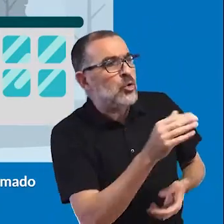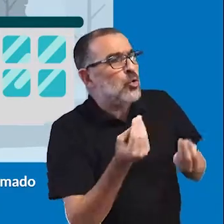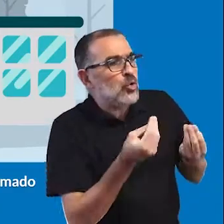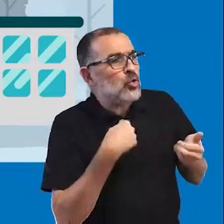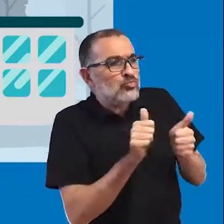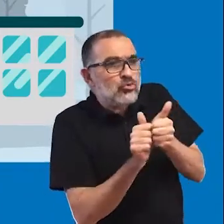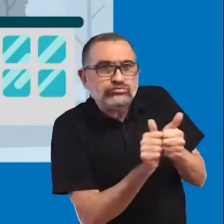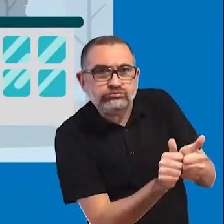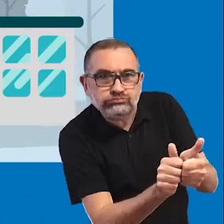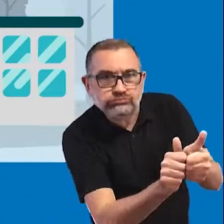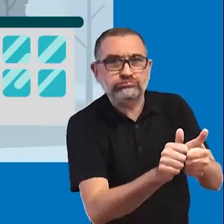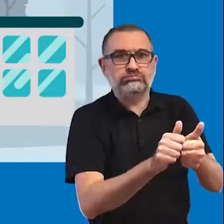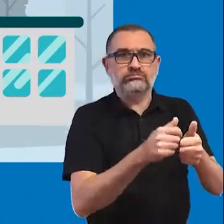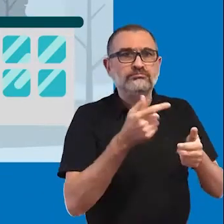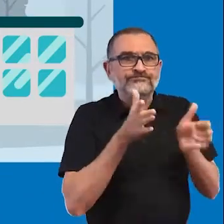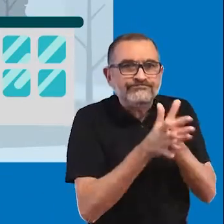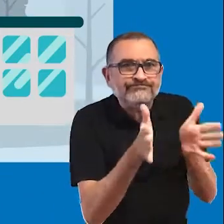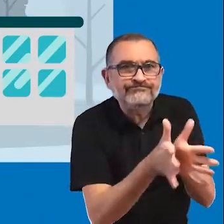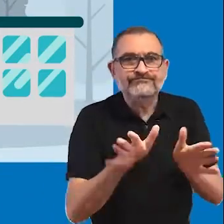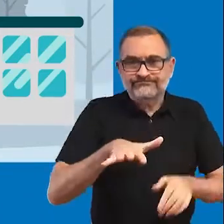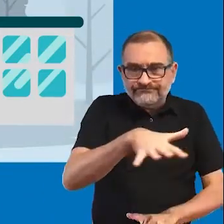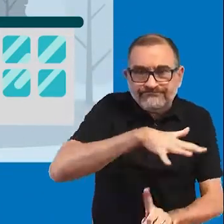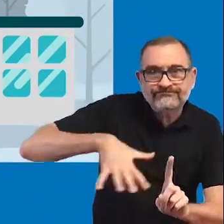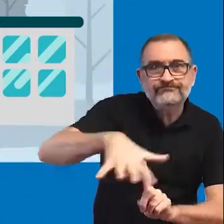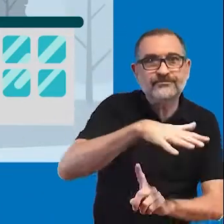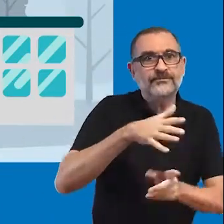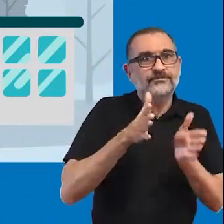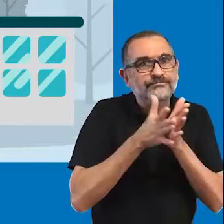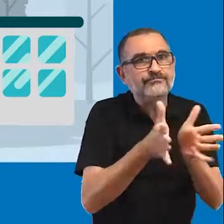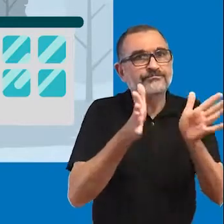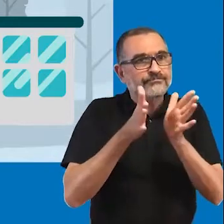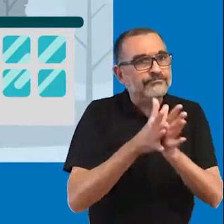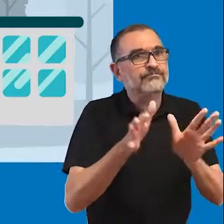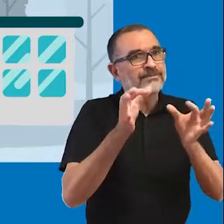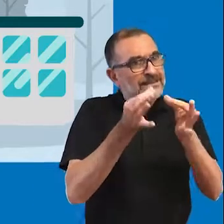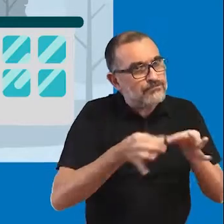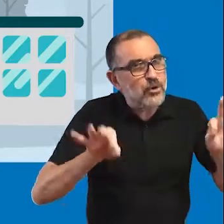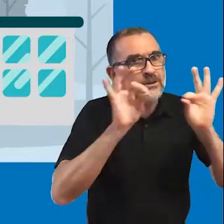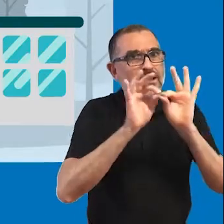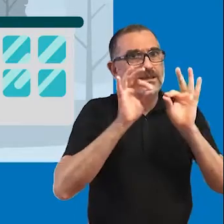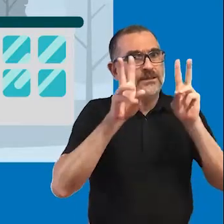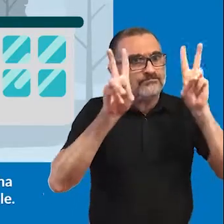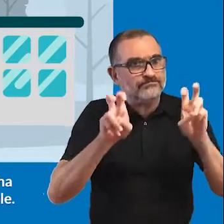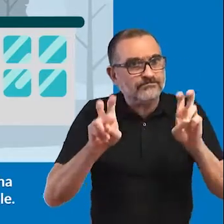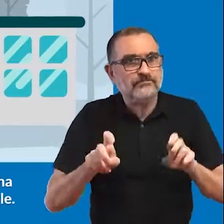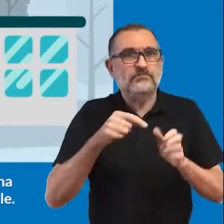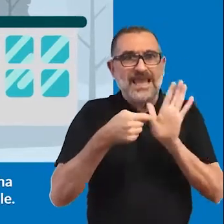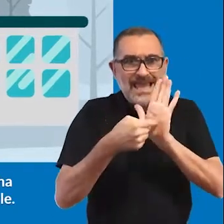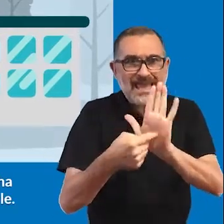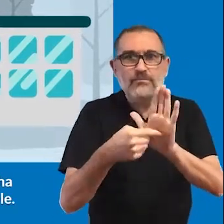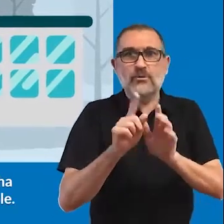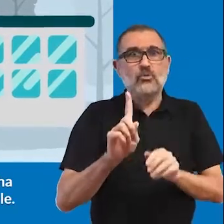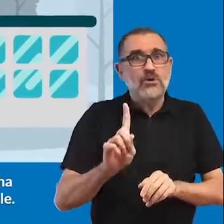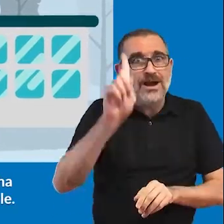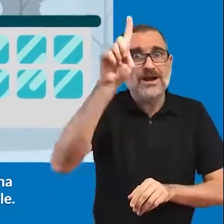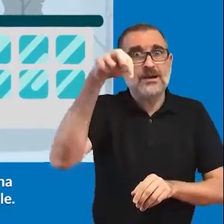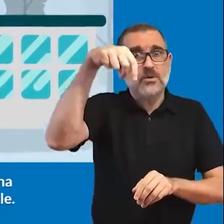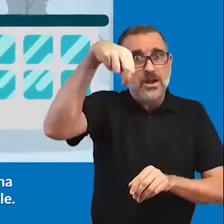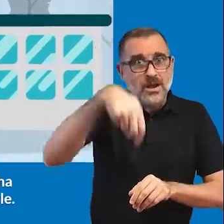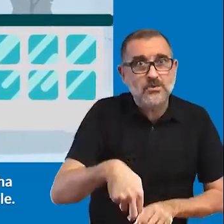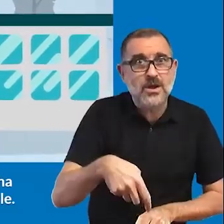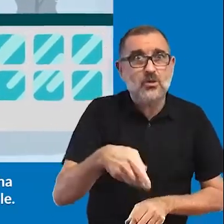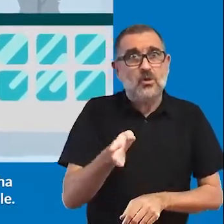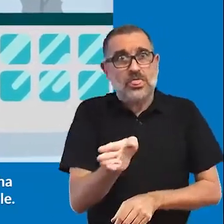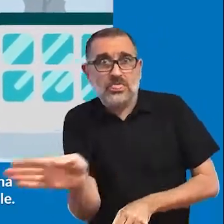orientarse, descríbele en los escenarios y ofrécele indicaciones muy precisas. Por ejemplo, arriba